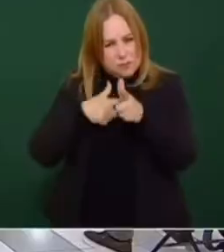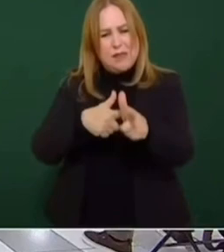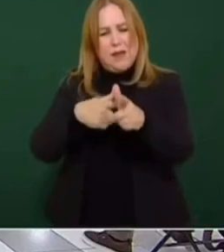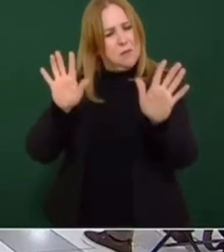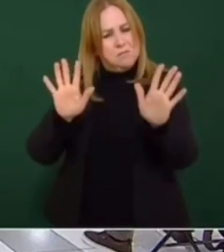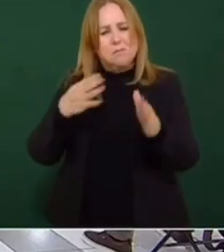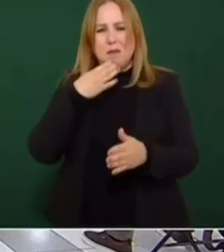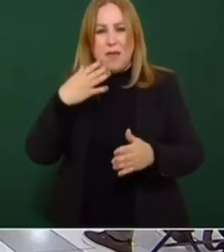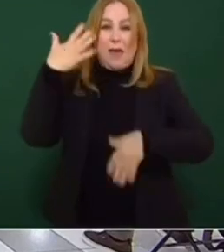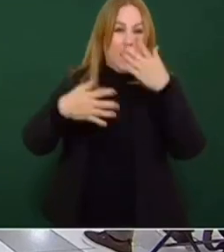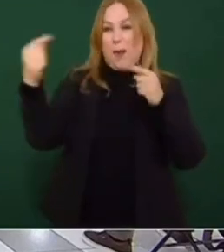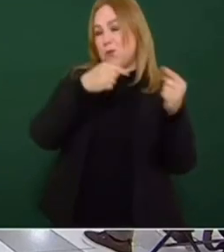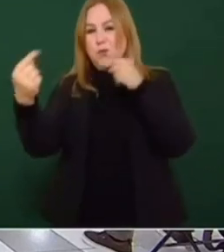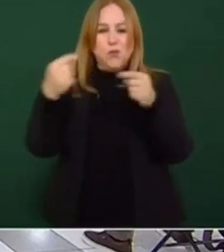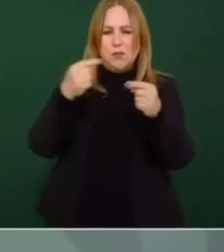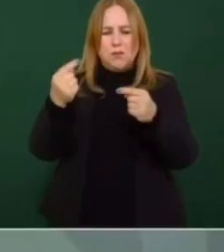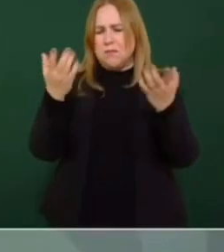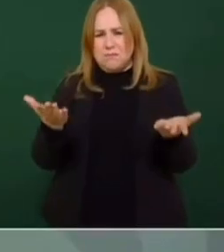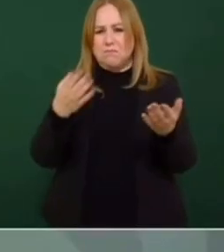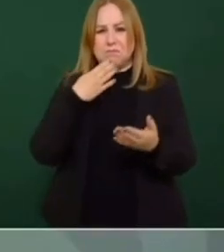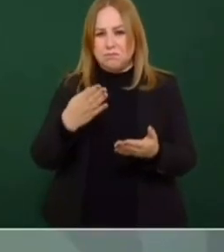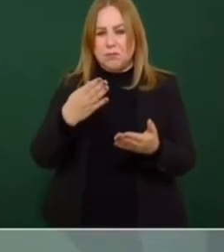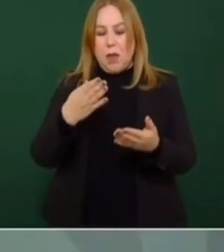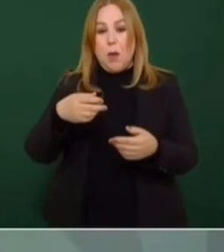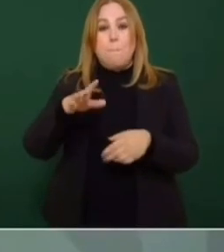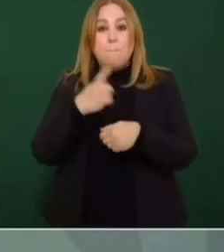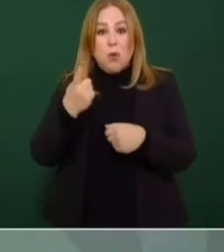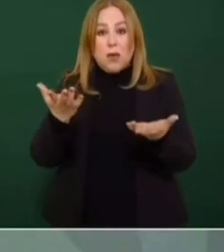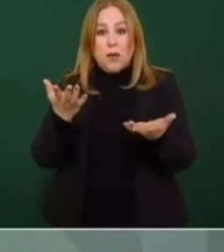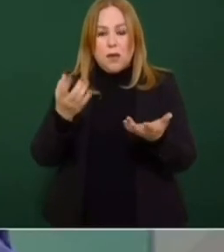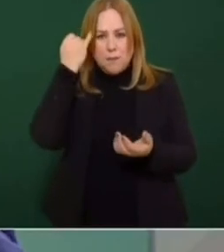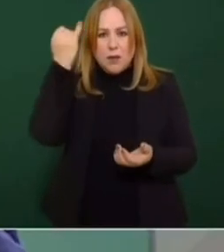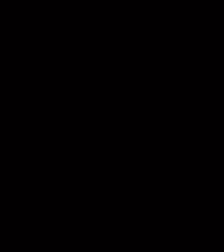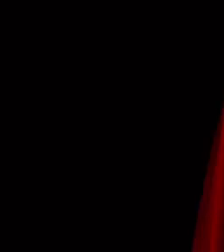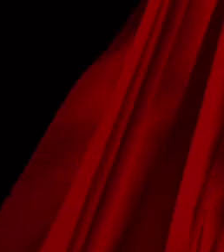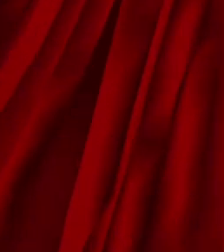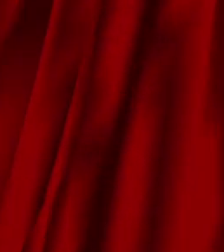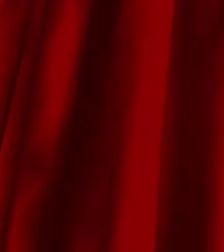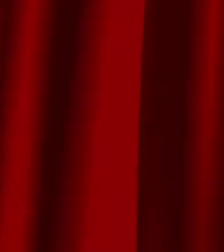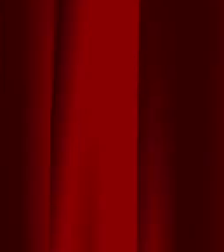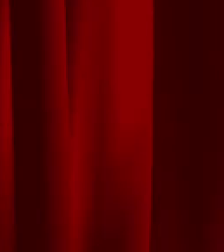que se dé esta polémica y este debate. Porque si no, estaríamos viviendo una dictadura.